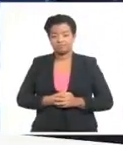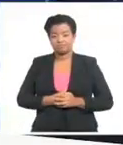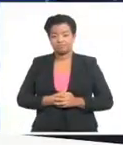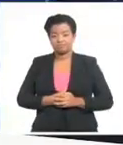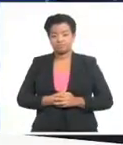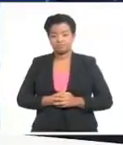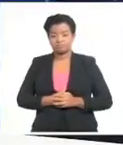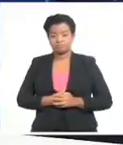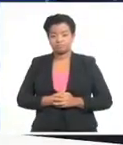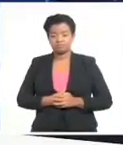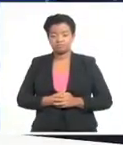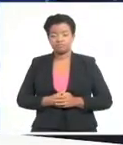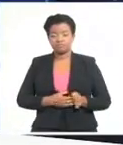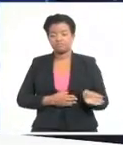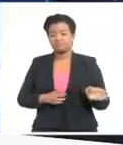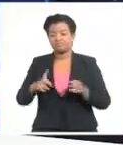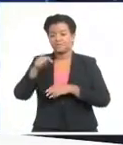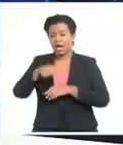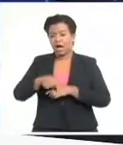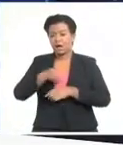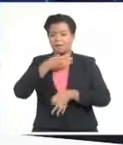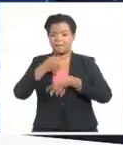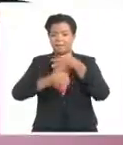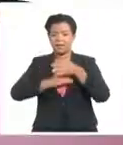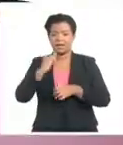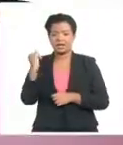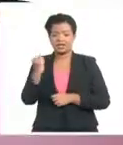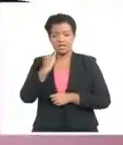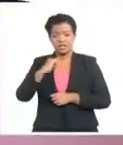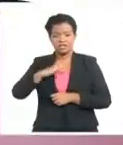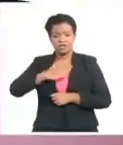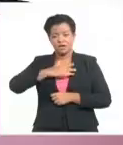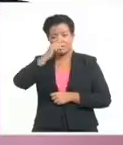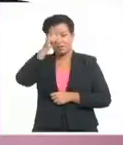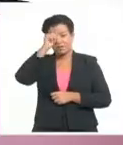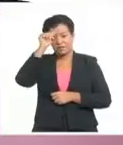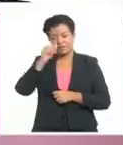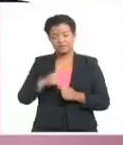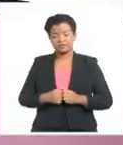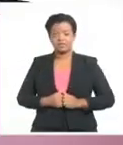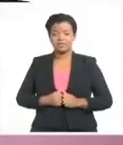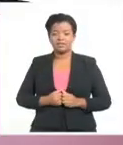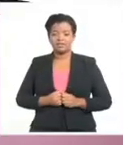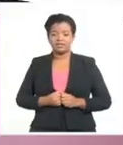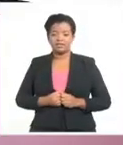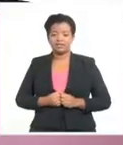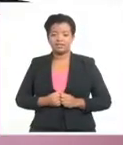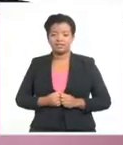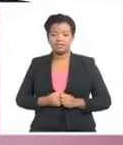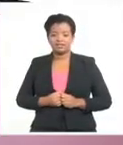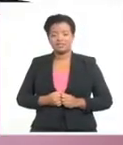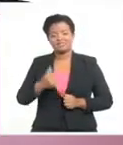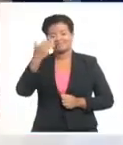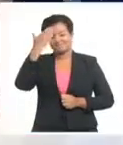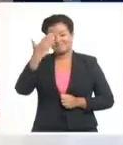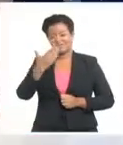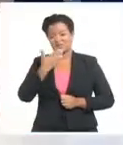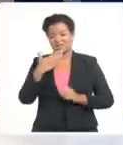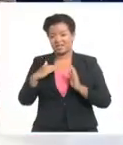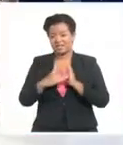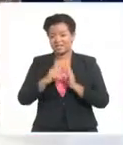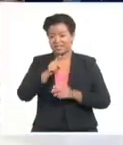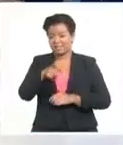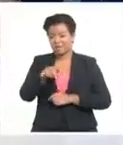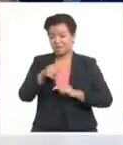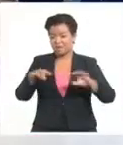Tiempo ahora para el comentario internacional en nuestra emisión dominical. Bienvenido, Oliver. Gracias, Rosy. Muy buenas tardes a ti y a los televidentes.